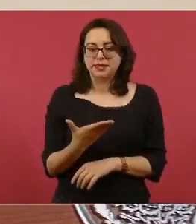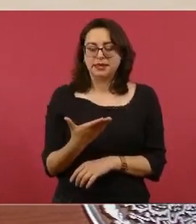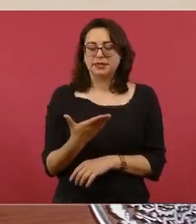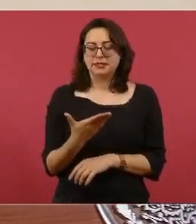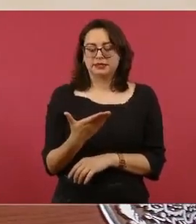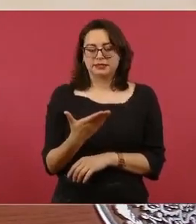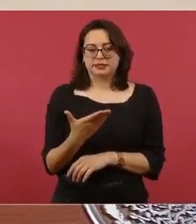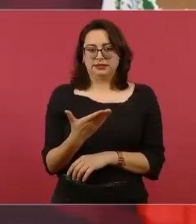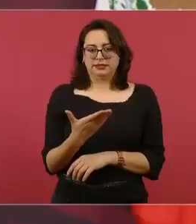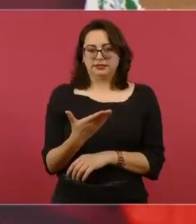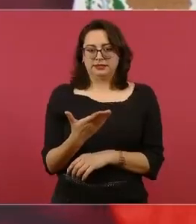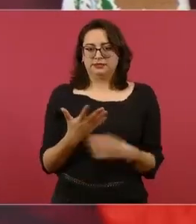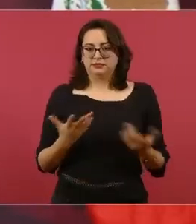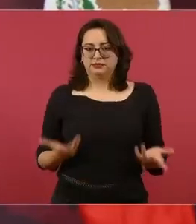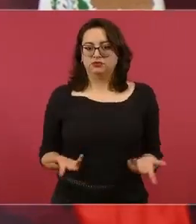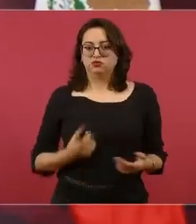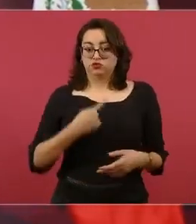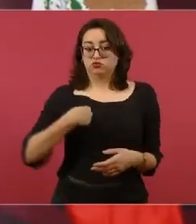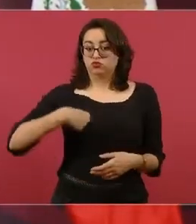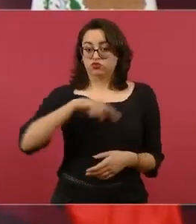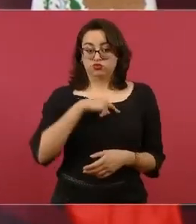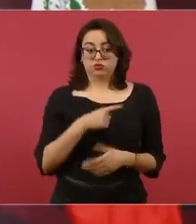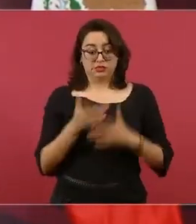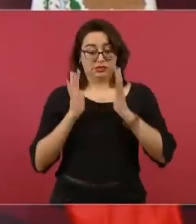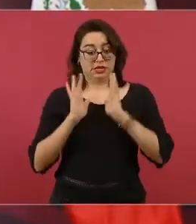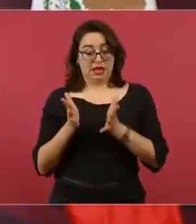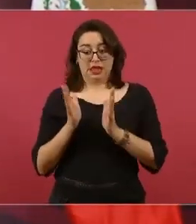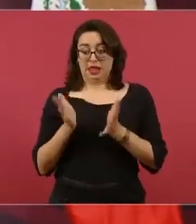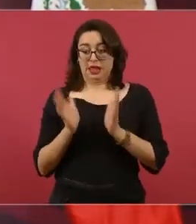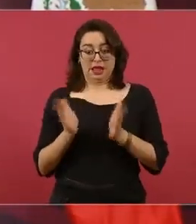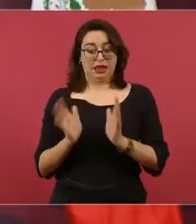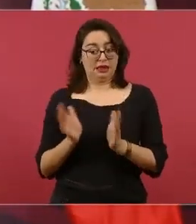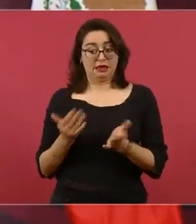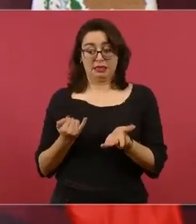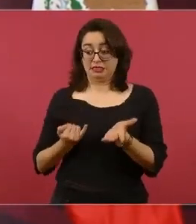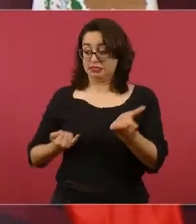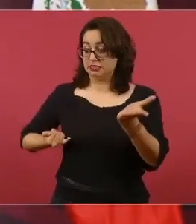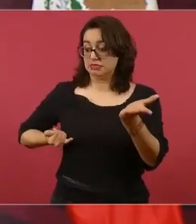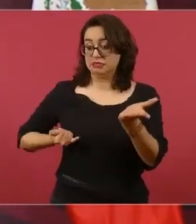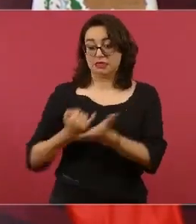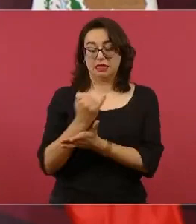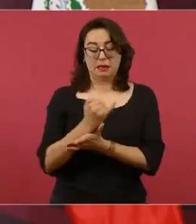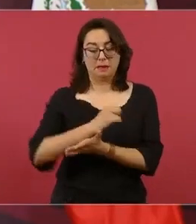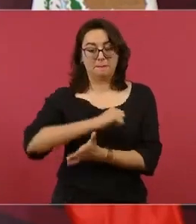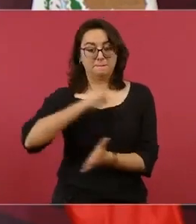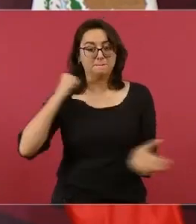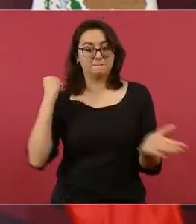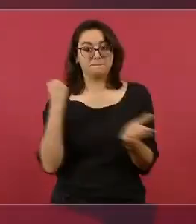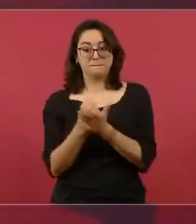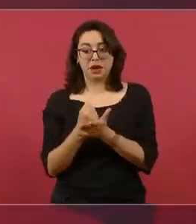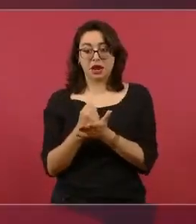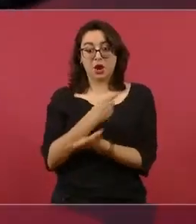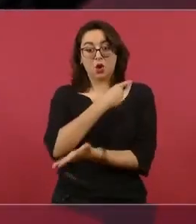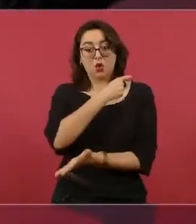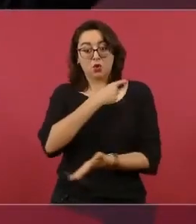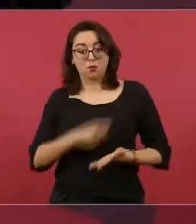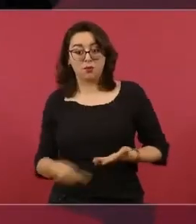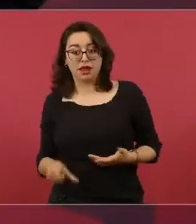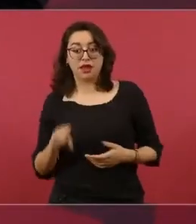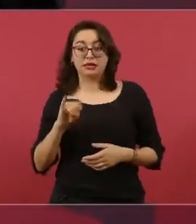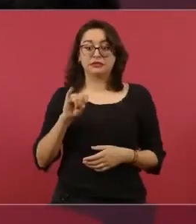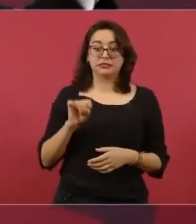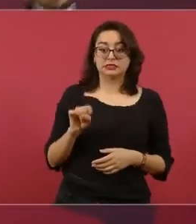necesitamos decidir sobre la marca, sobre el nombre